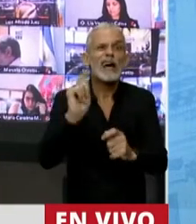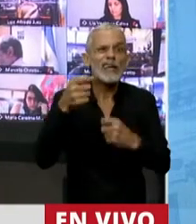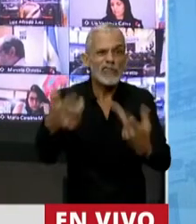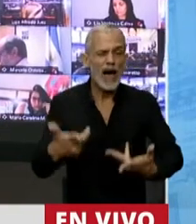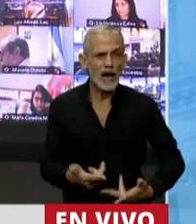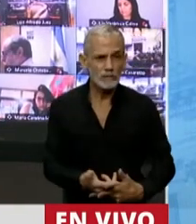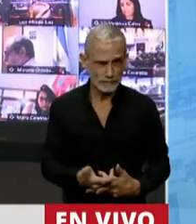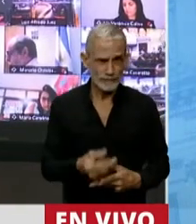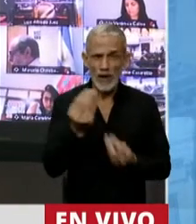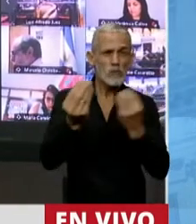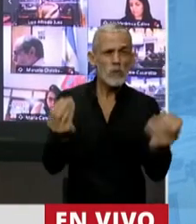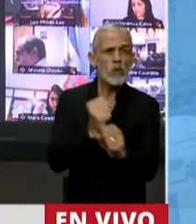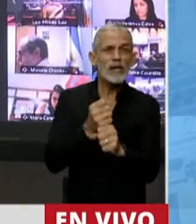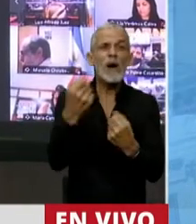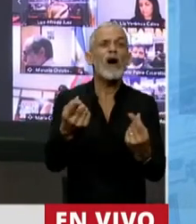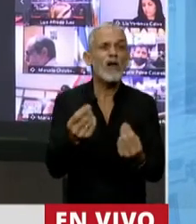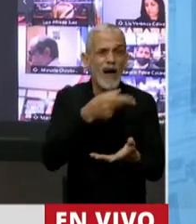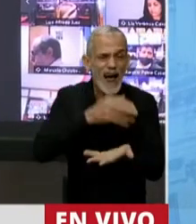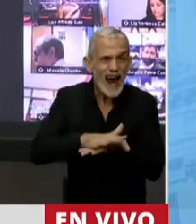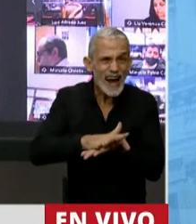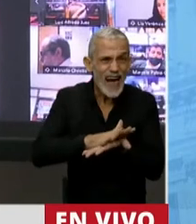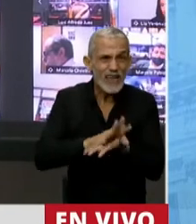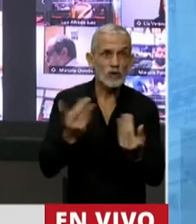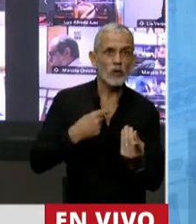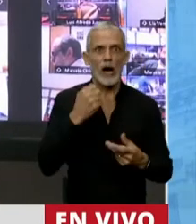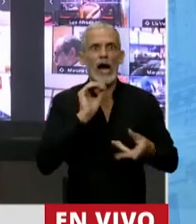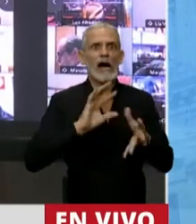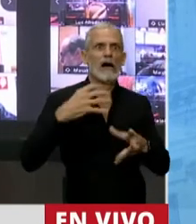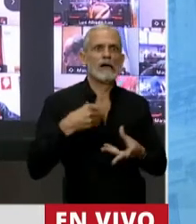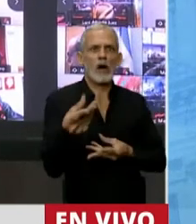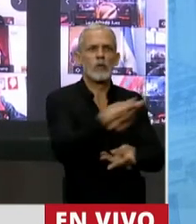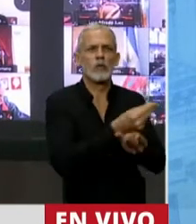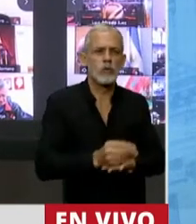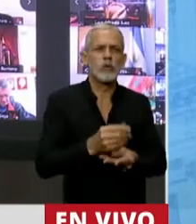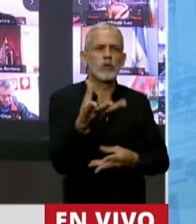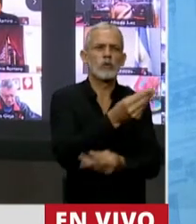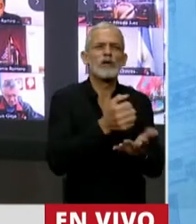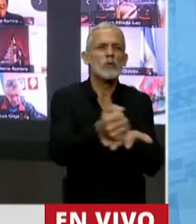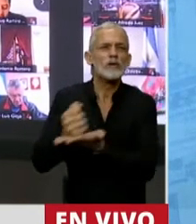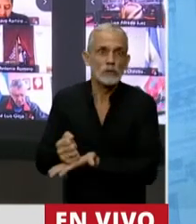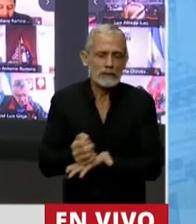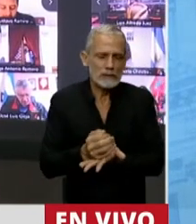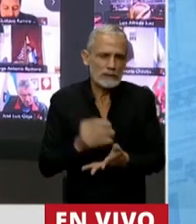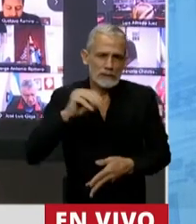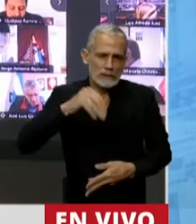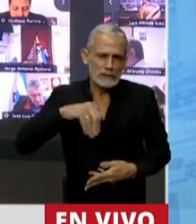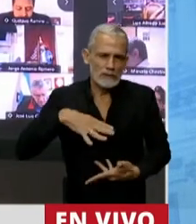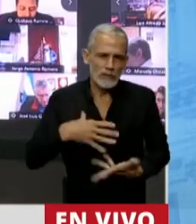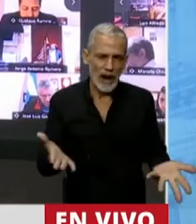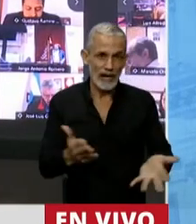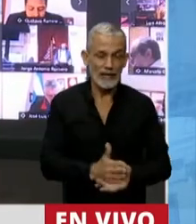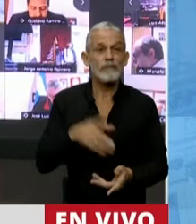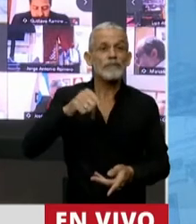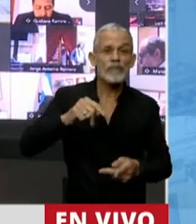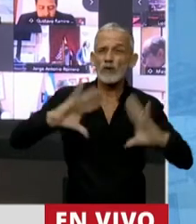empleo, toda estrategia social termina siendo insuficiente. Hoy más que nunca, señor Presidente, sin otras